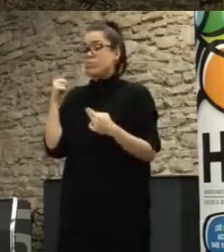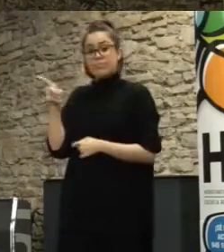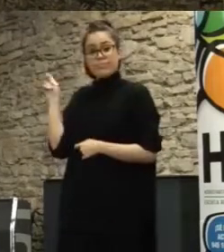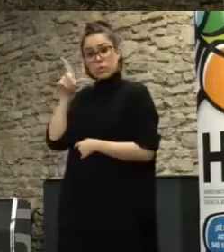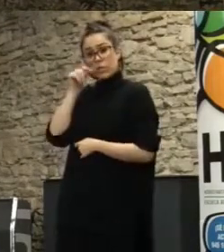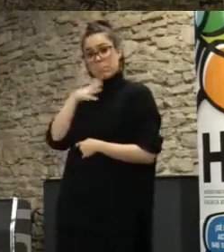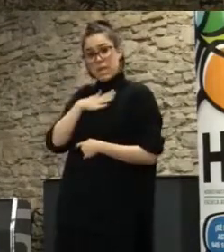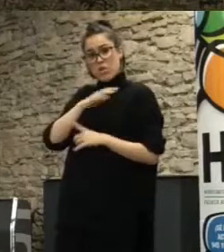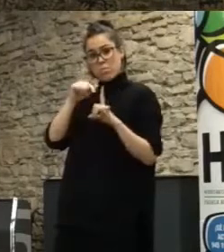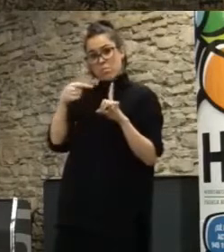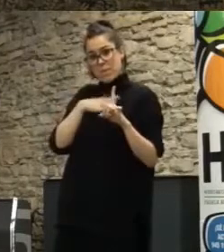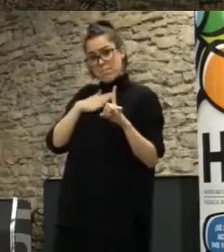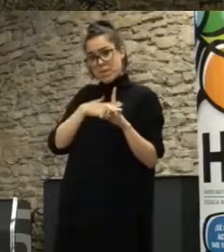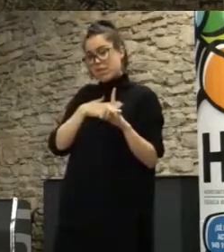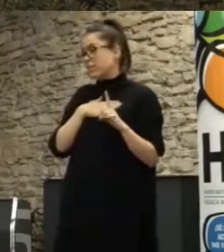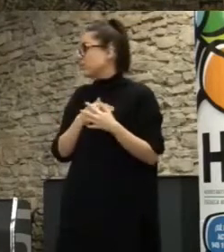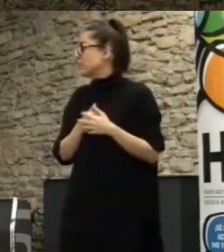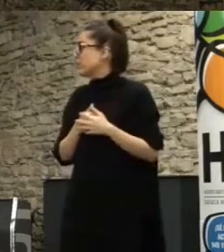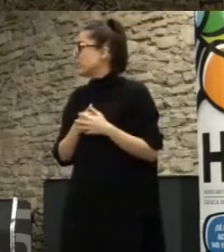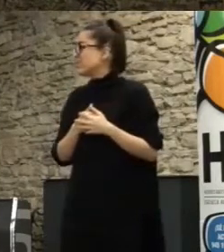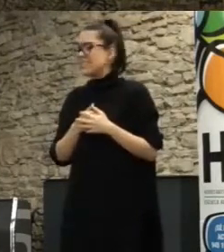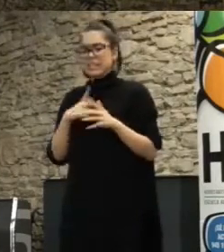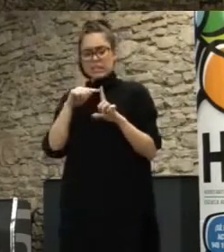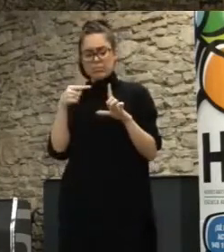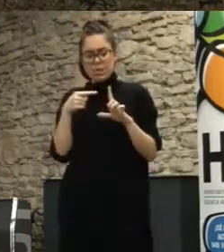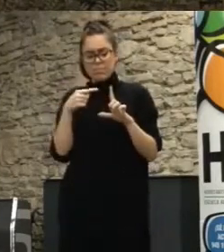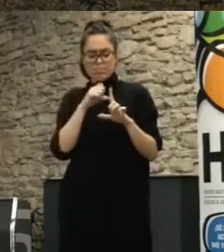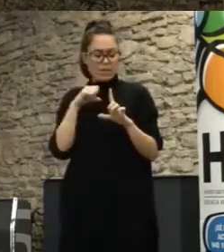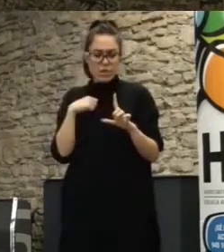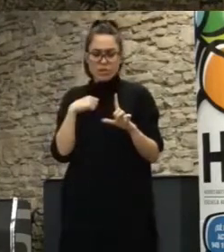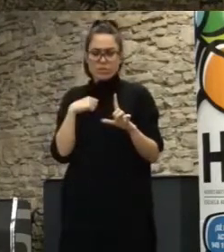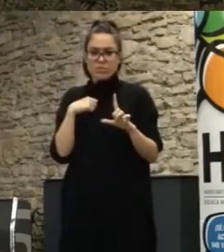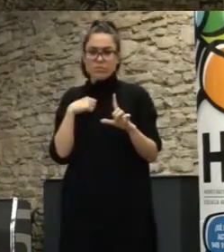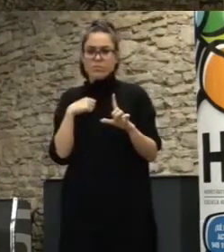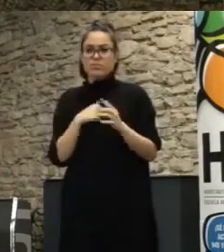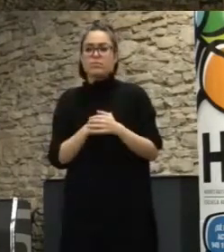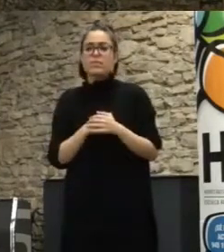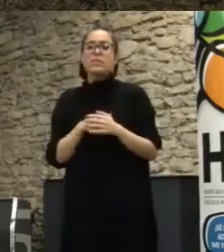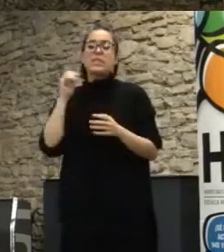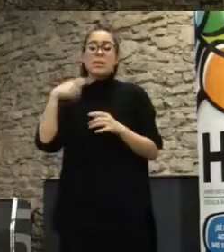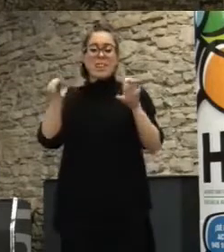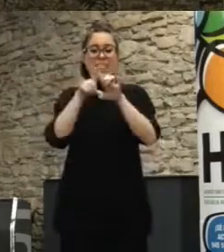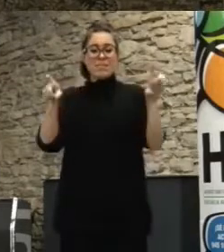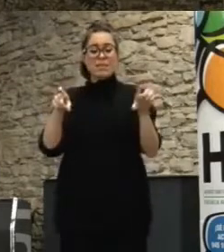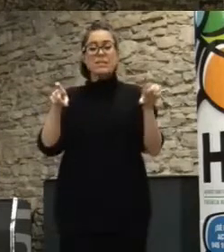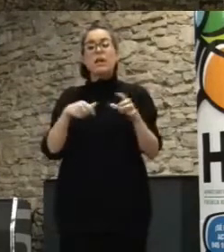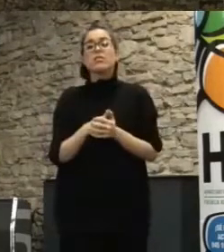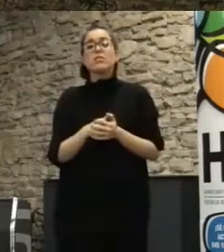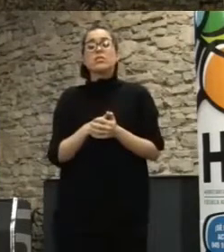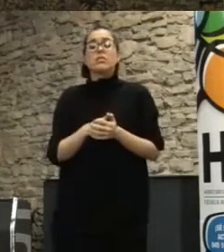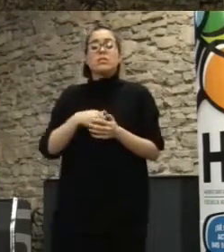Sampa mi mail ah he puesto el personal bueno da igual este es el personal si no es bernardo arroba medialab guión prado punto es